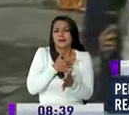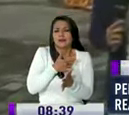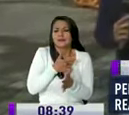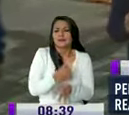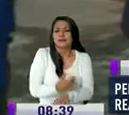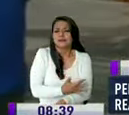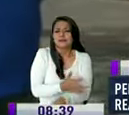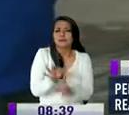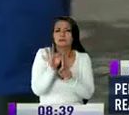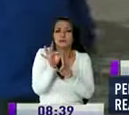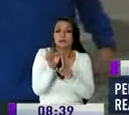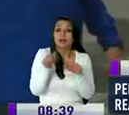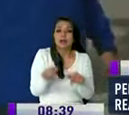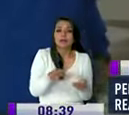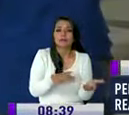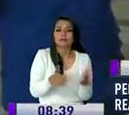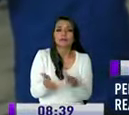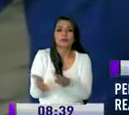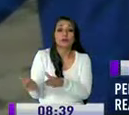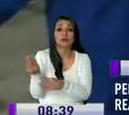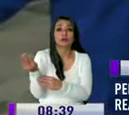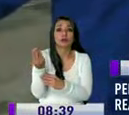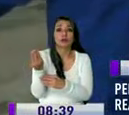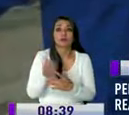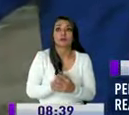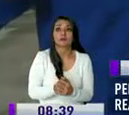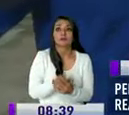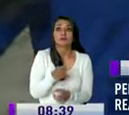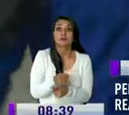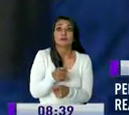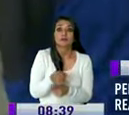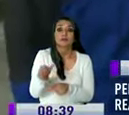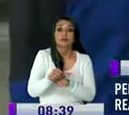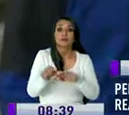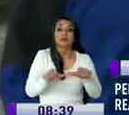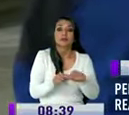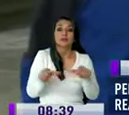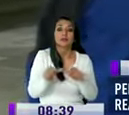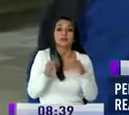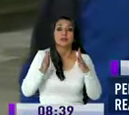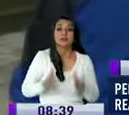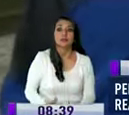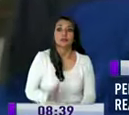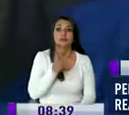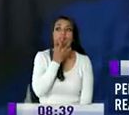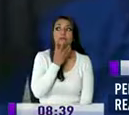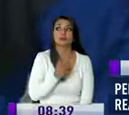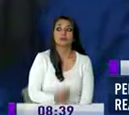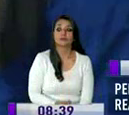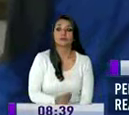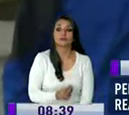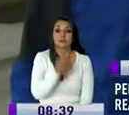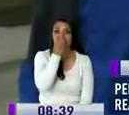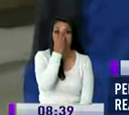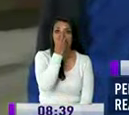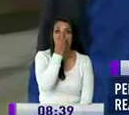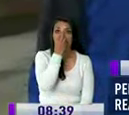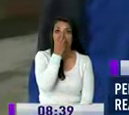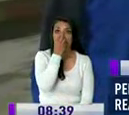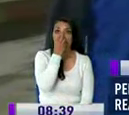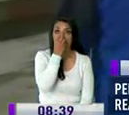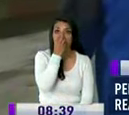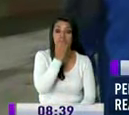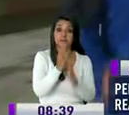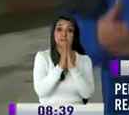sensible sobre todo porque aquí fallecieron varios jóvenes se encuentra con nosotros el administrador de la zona Eloy Alfaro hacer un llamado a la ciudadanía